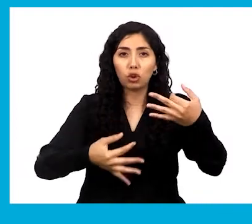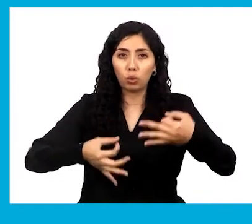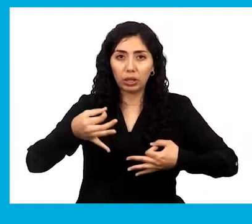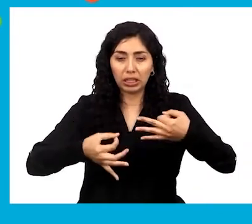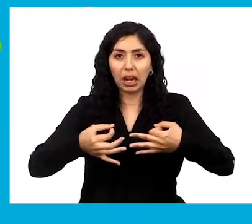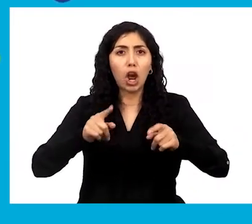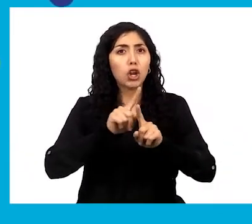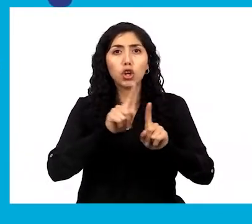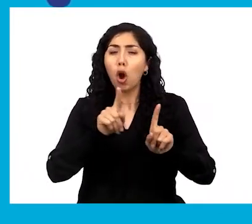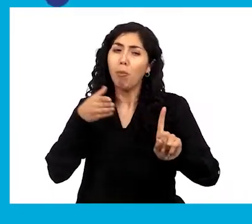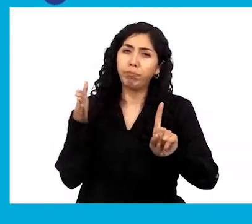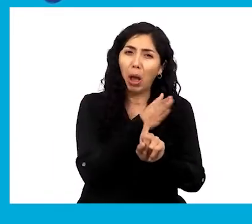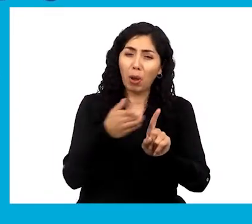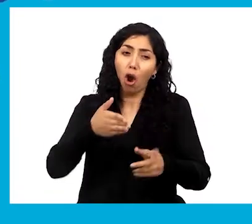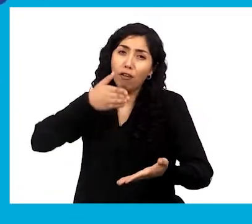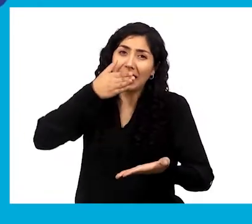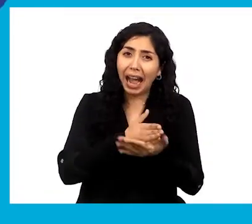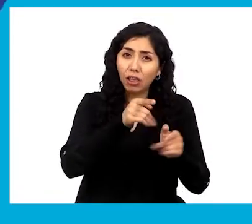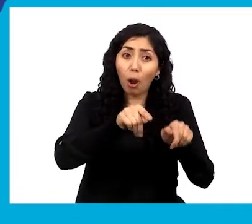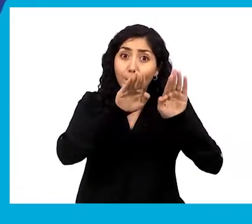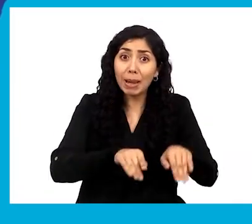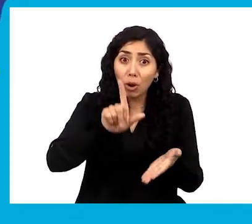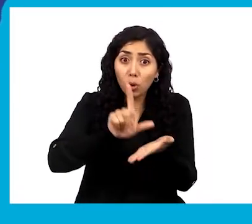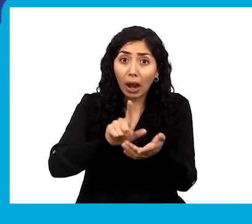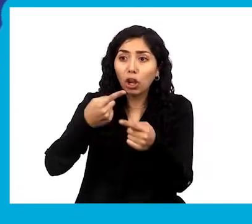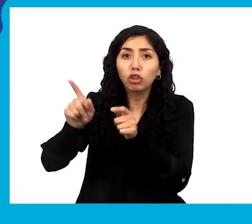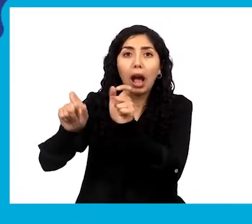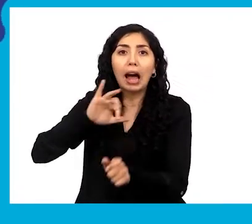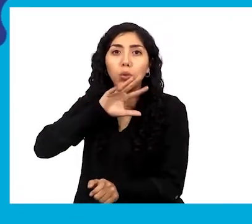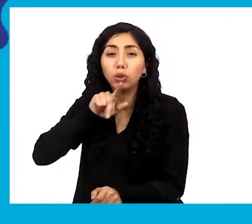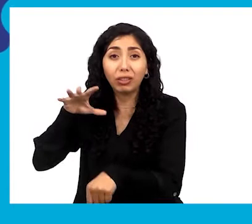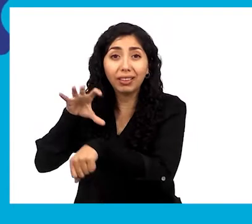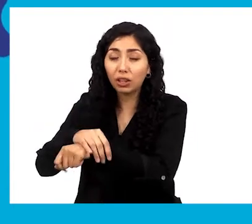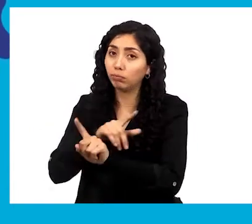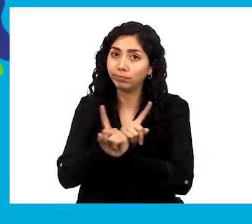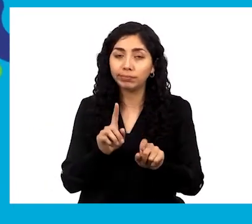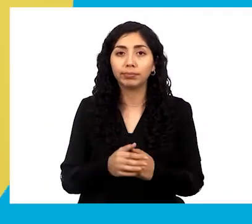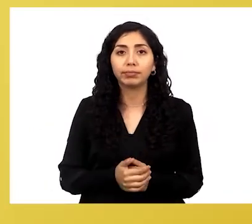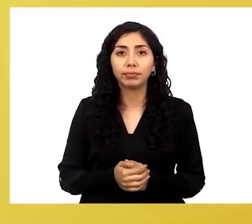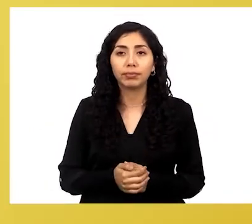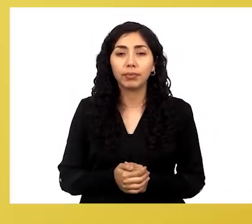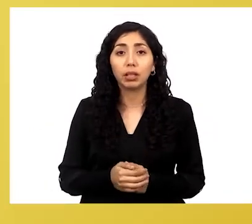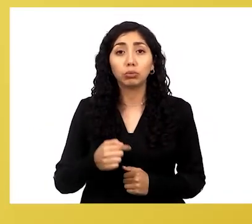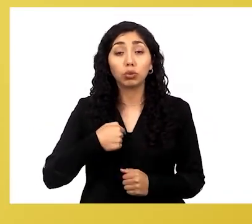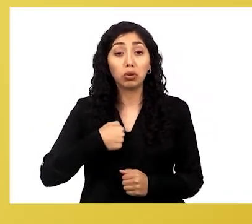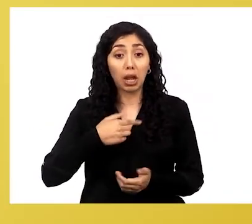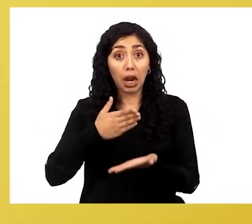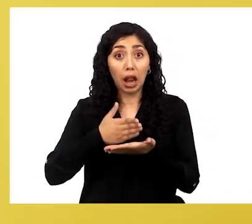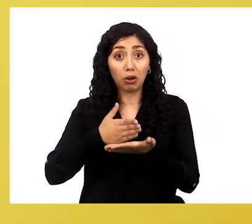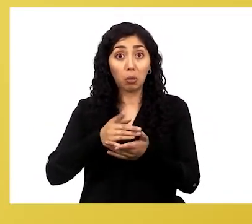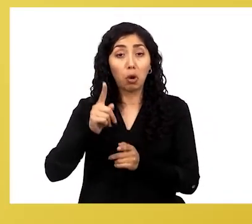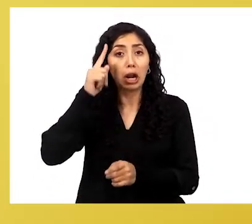proceso judicial, a no ser maltratado ni a ser obligado a estar en el mismo lugar que los adultos detenidos. Estaba andando al colegio y